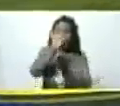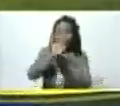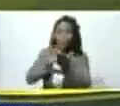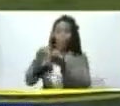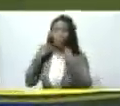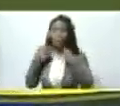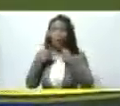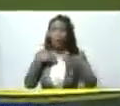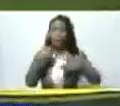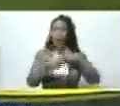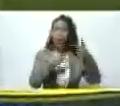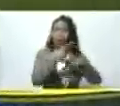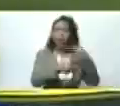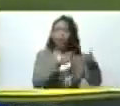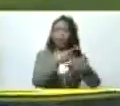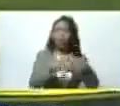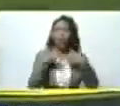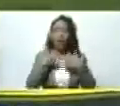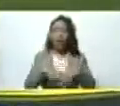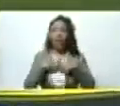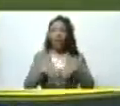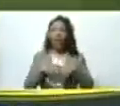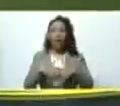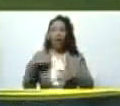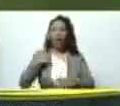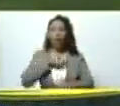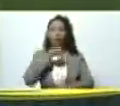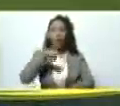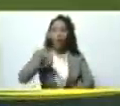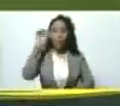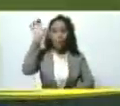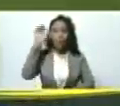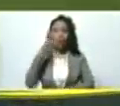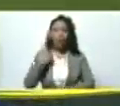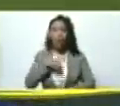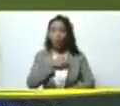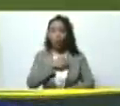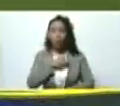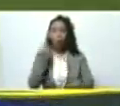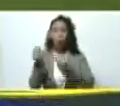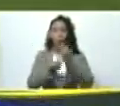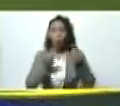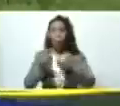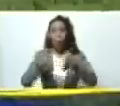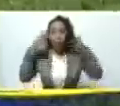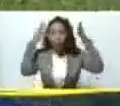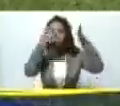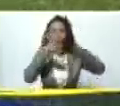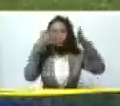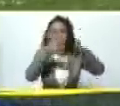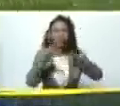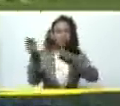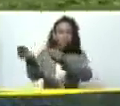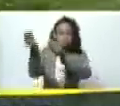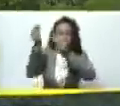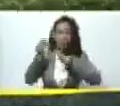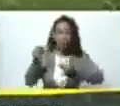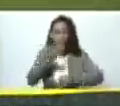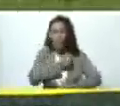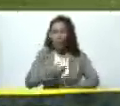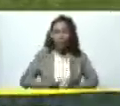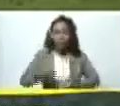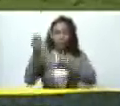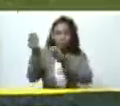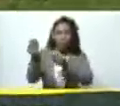el proceso de la agroindustria de nuestro país nosotros como parte de las orientaciones que usted así nos ha ordenado nos ha